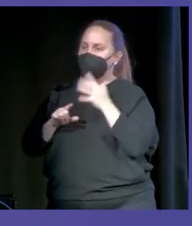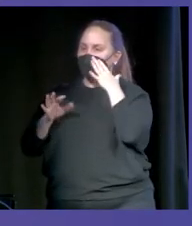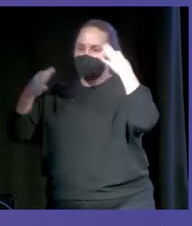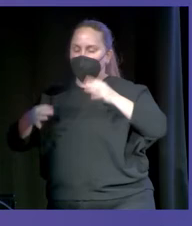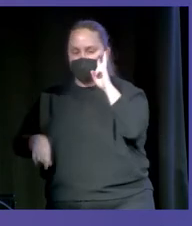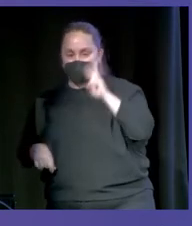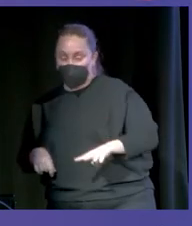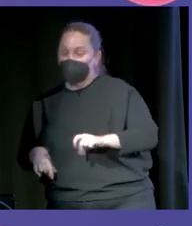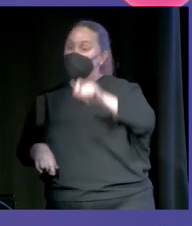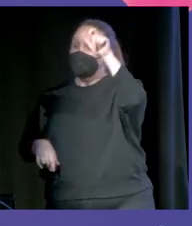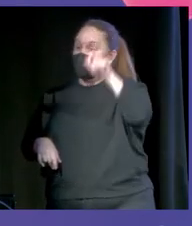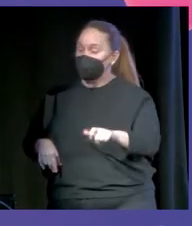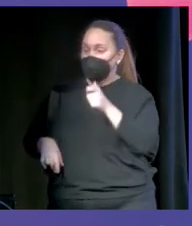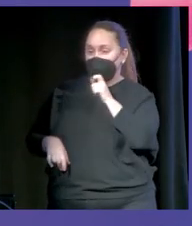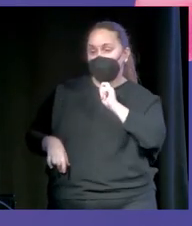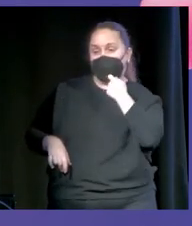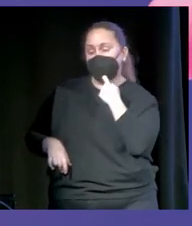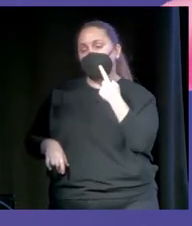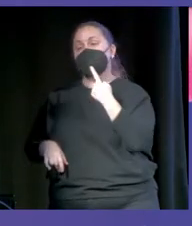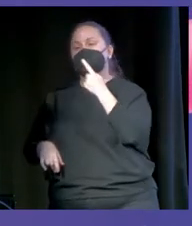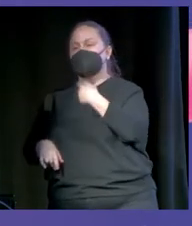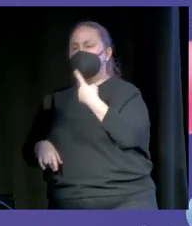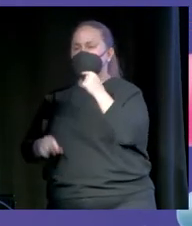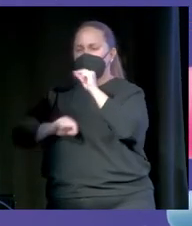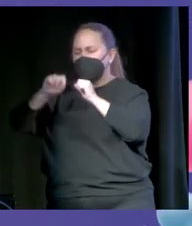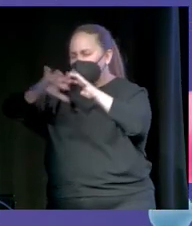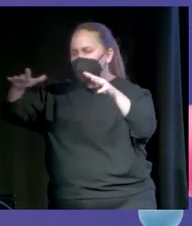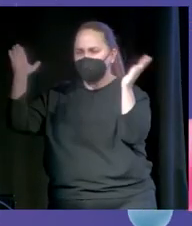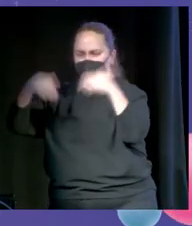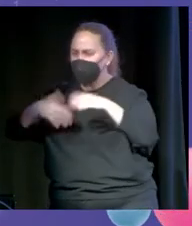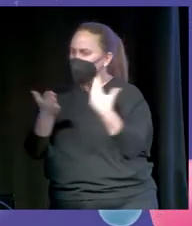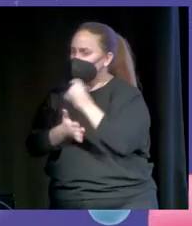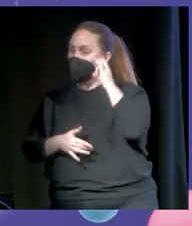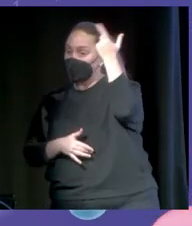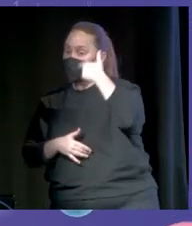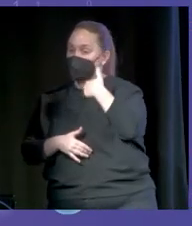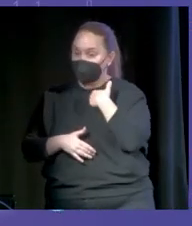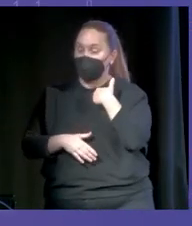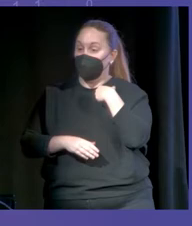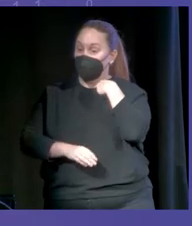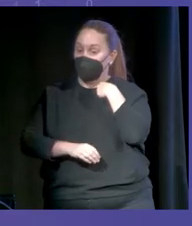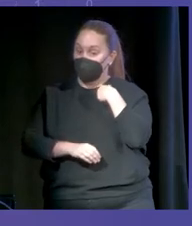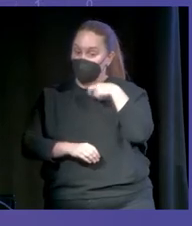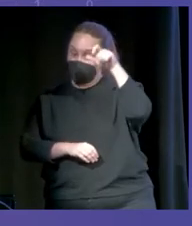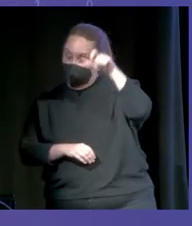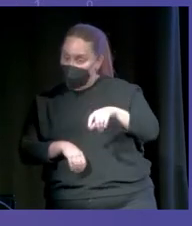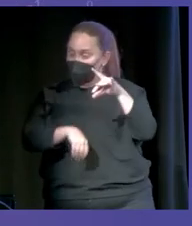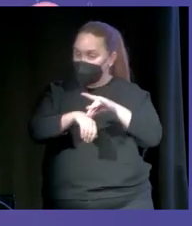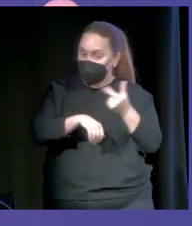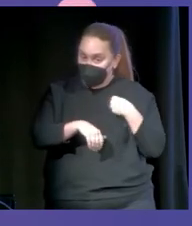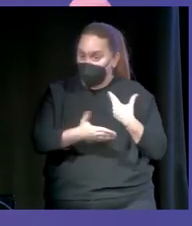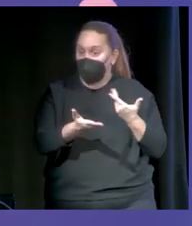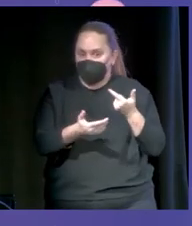son negacionistas de la pandemia. Dicen que es una pandemia, que todo ha sido mentira, que yo he intubado y se me han muerto pacientes, pero que eso era mentira. O